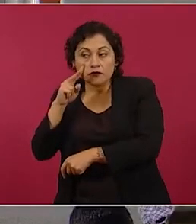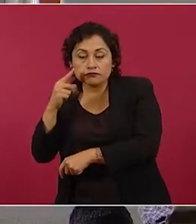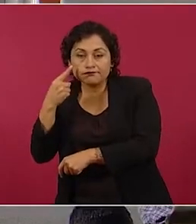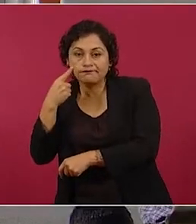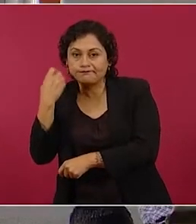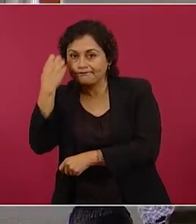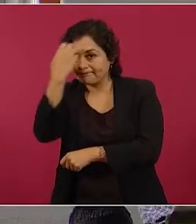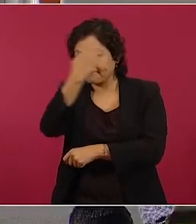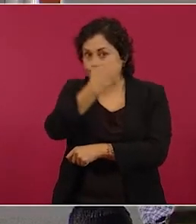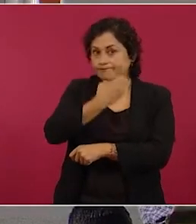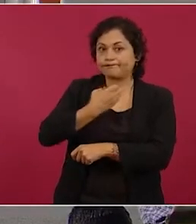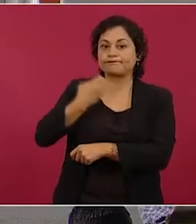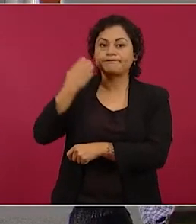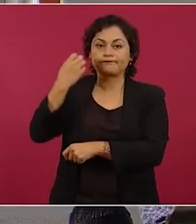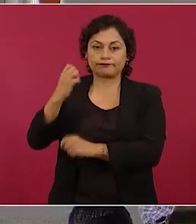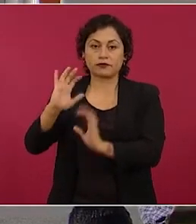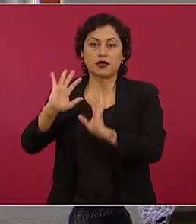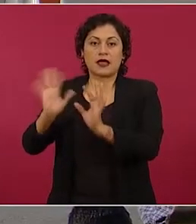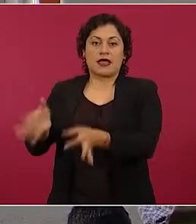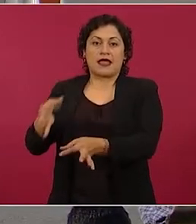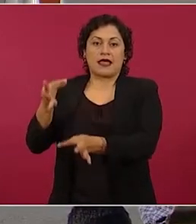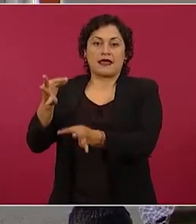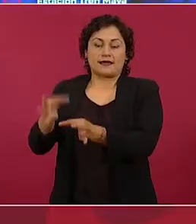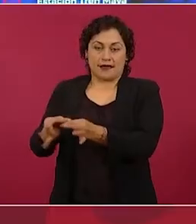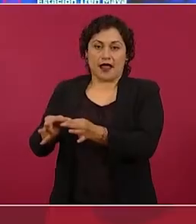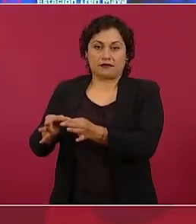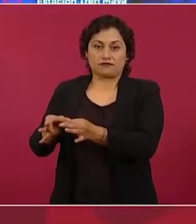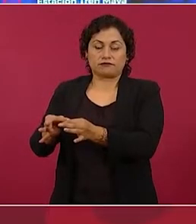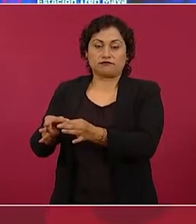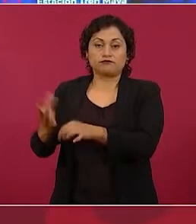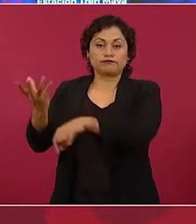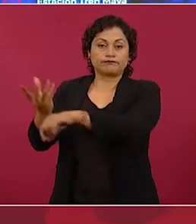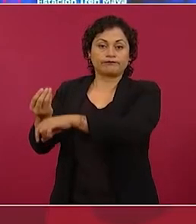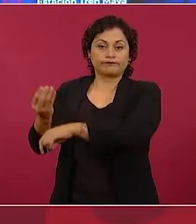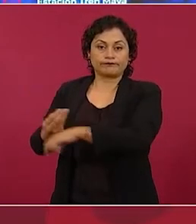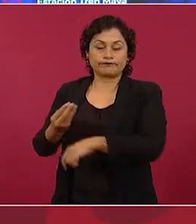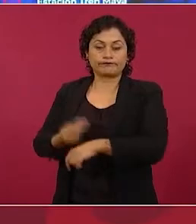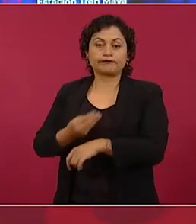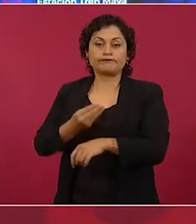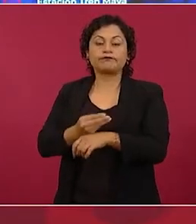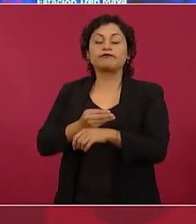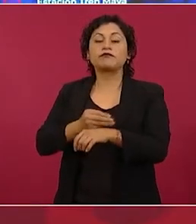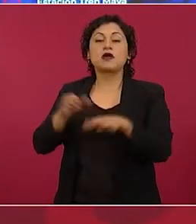la rehabilitación del aeropuerto de Tulum, que ya se terminó